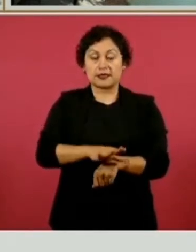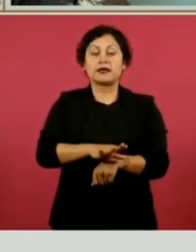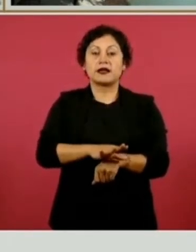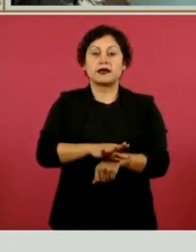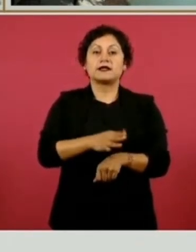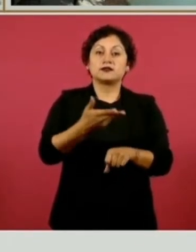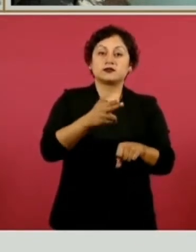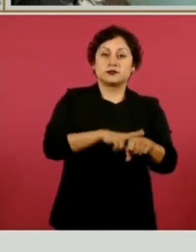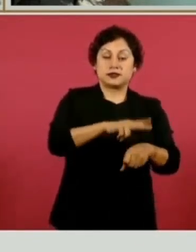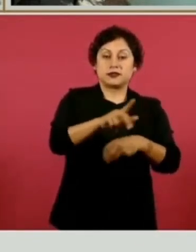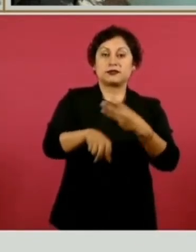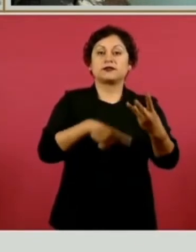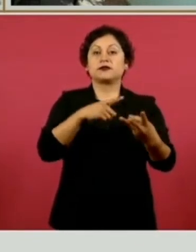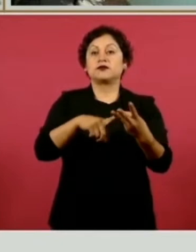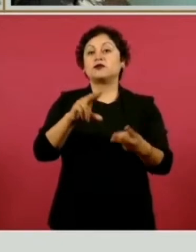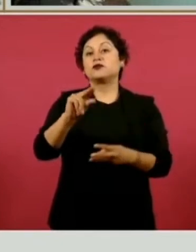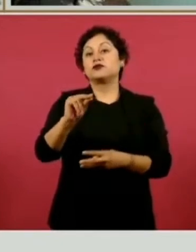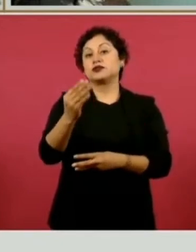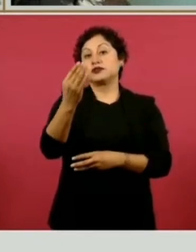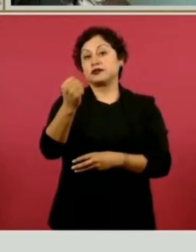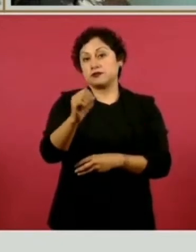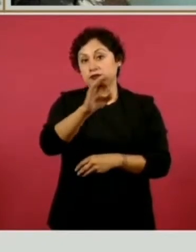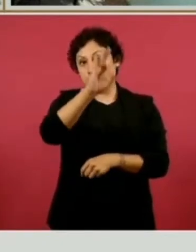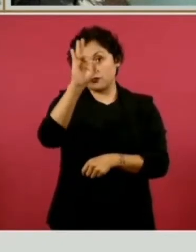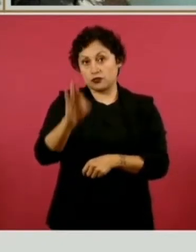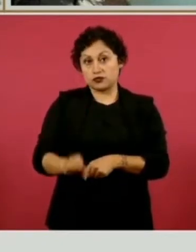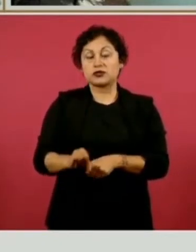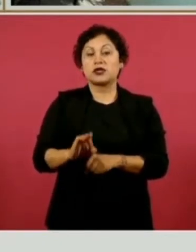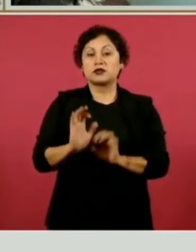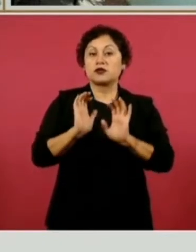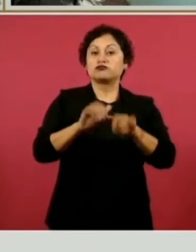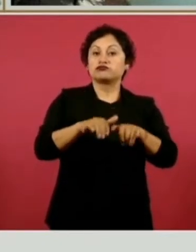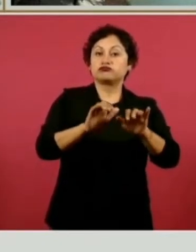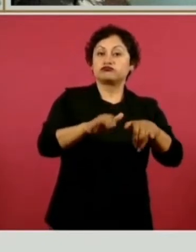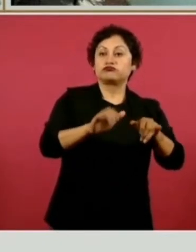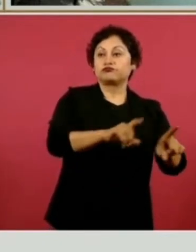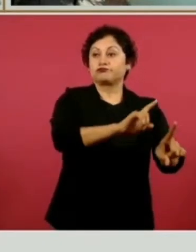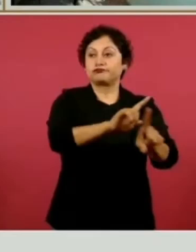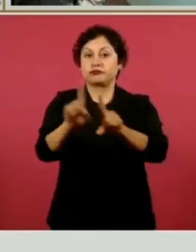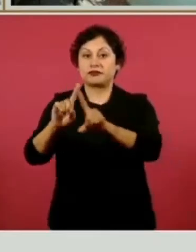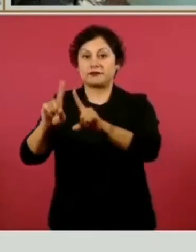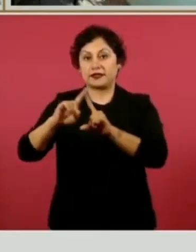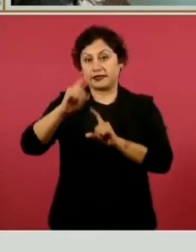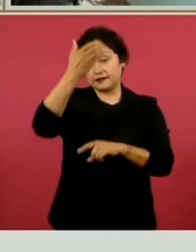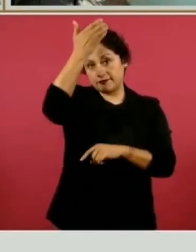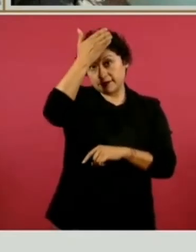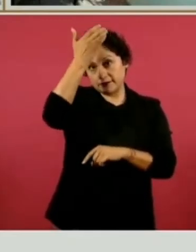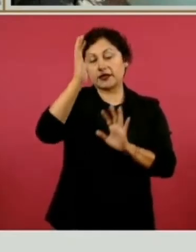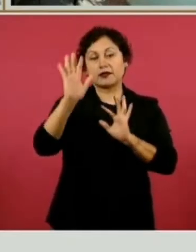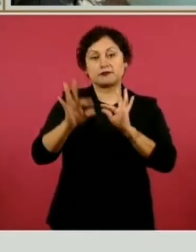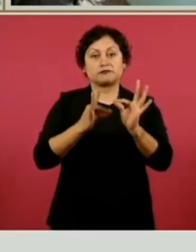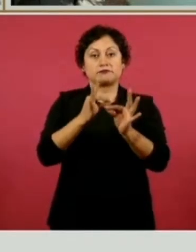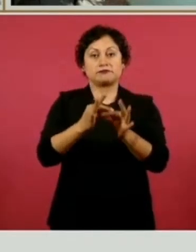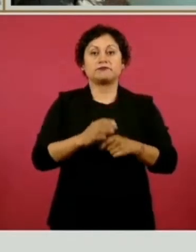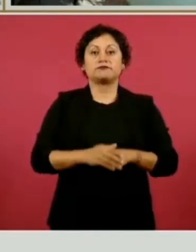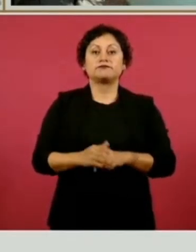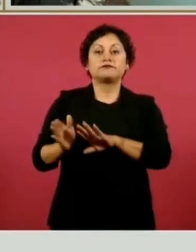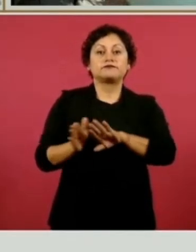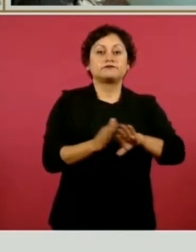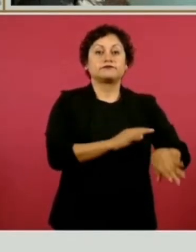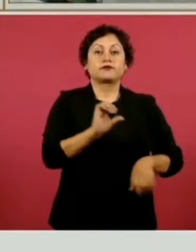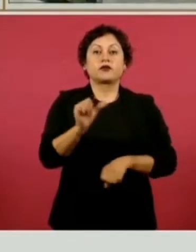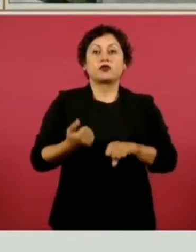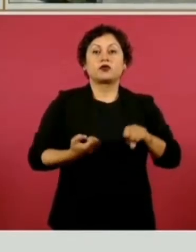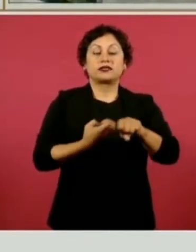y el 89 por ciento de la contratación de las diferentes categorías de personal de enfermería. Veracruz, un estado